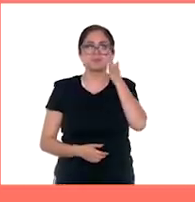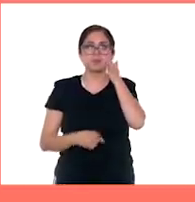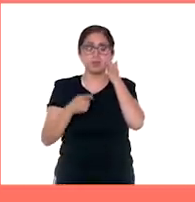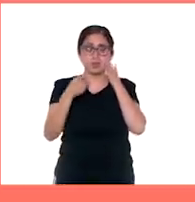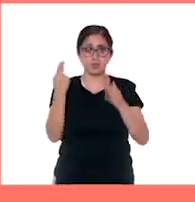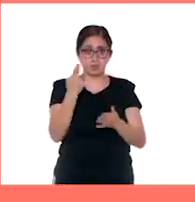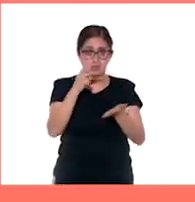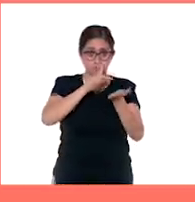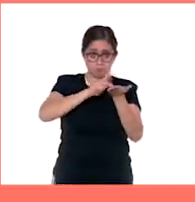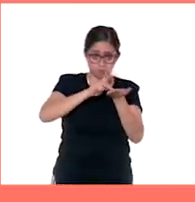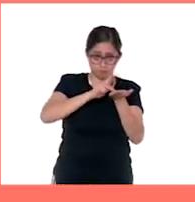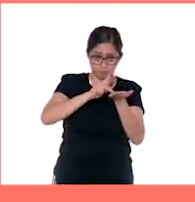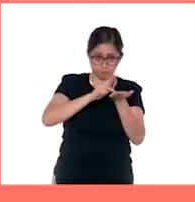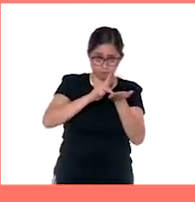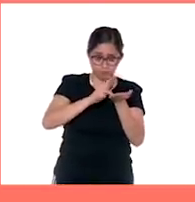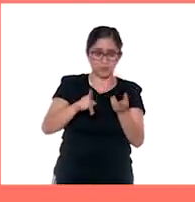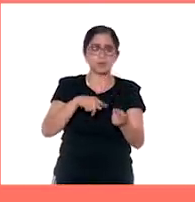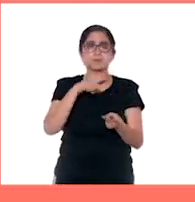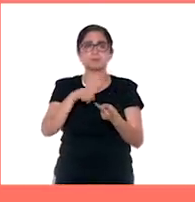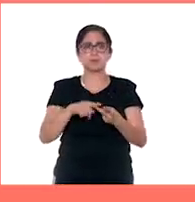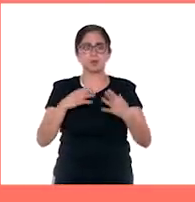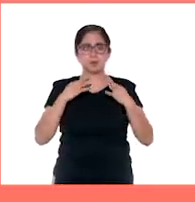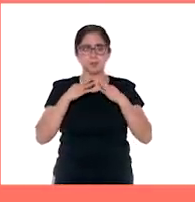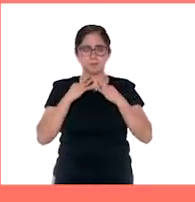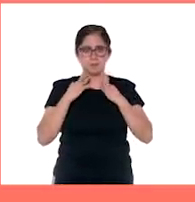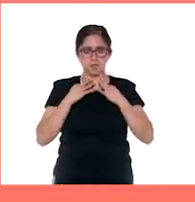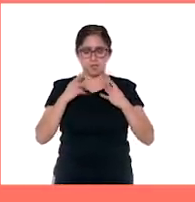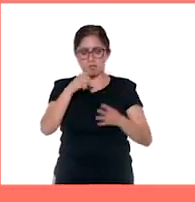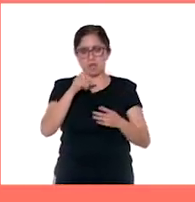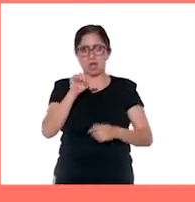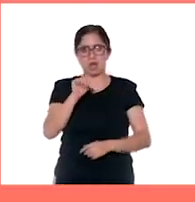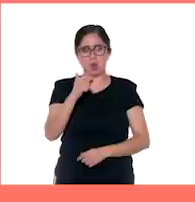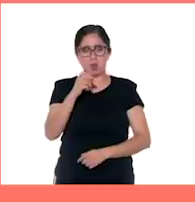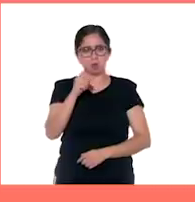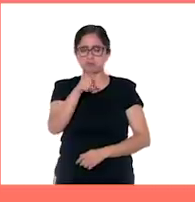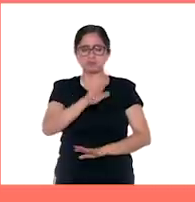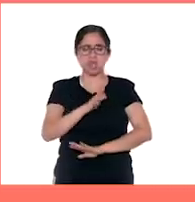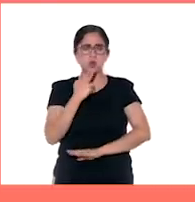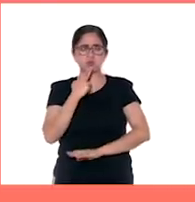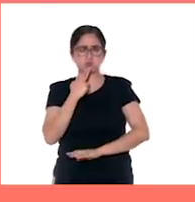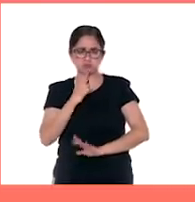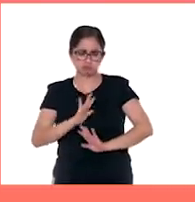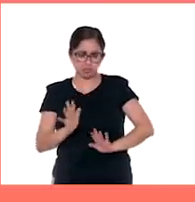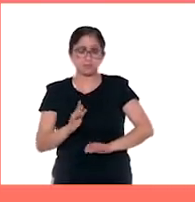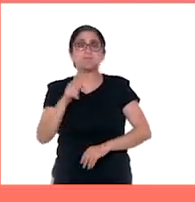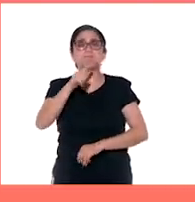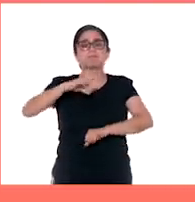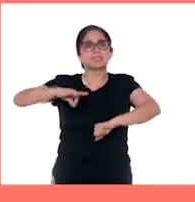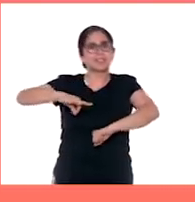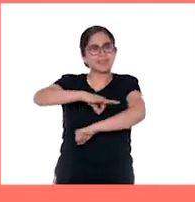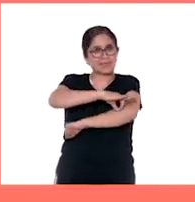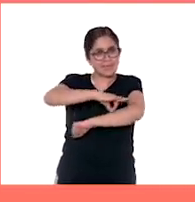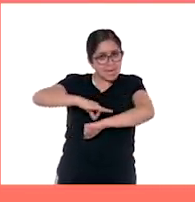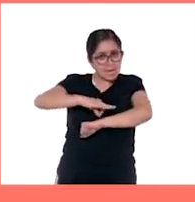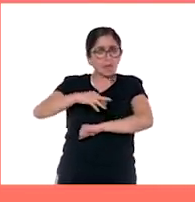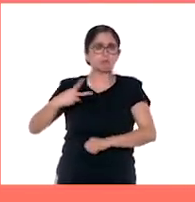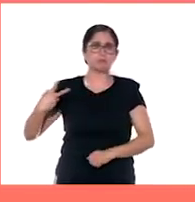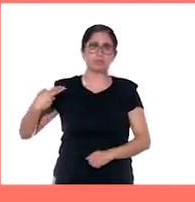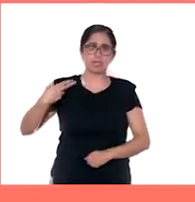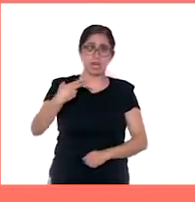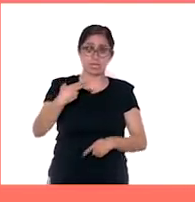plumón o una pluma Una playera de algodón que ya no uses Una regla Y tijeras